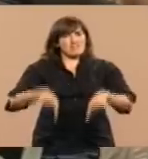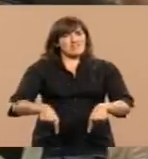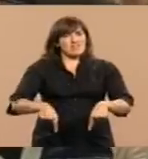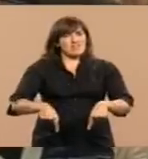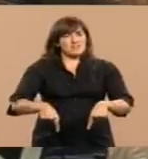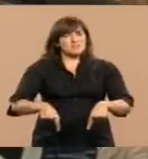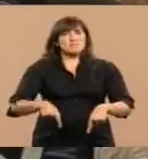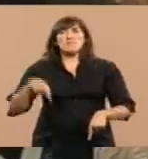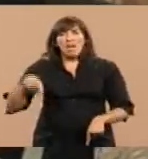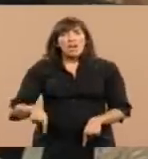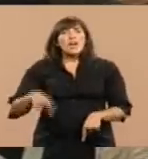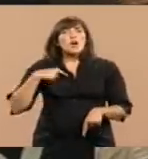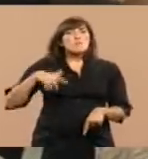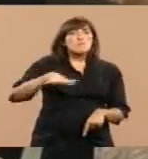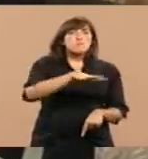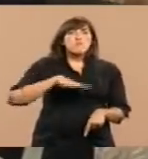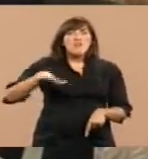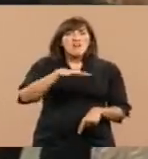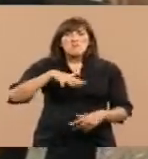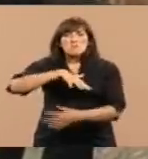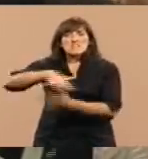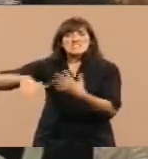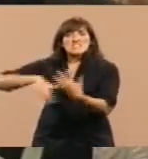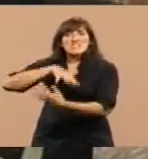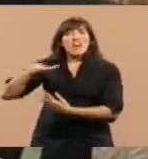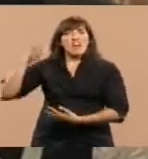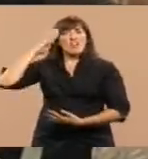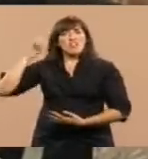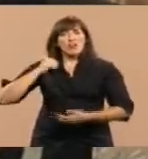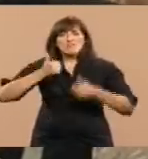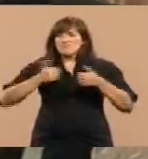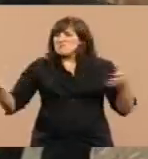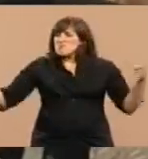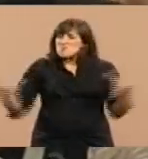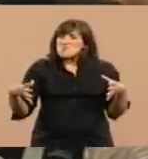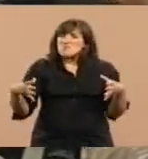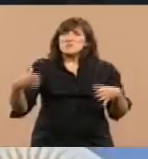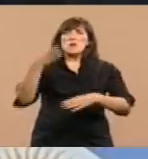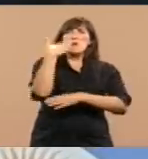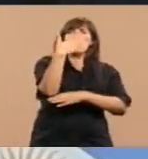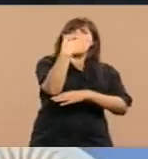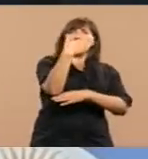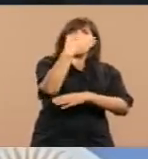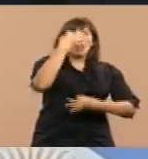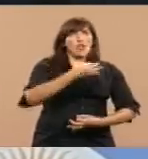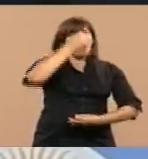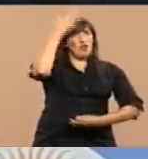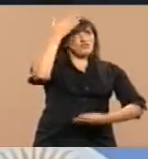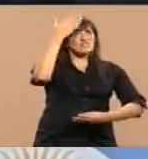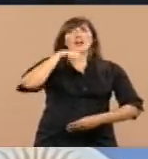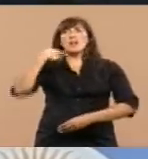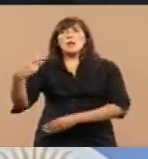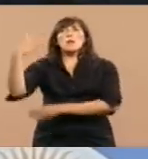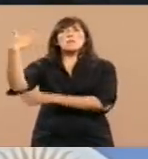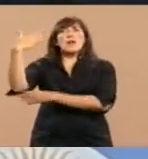Fuerzas armadas y pueblo mezclados, unos junto a otros, las banderas oficiales, junto a las